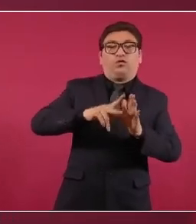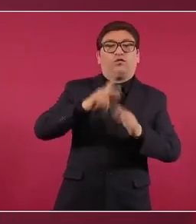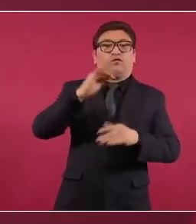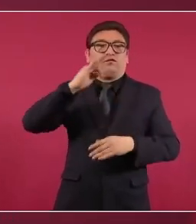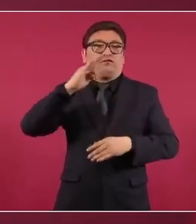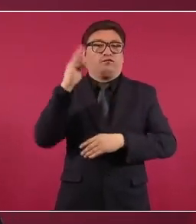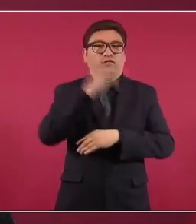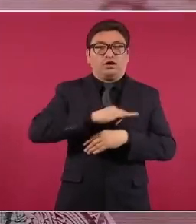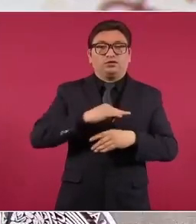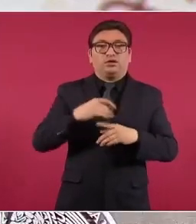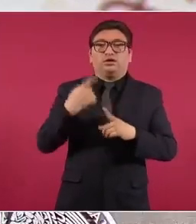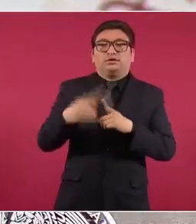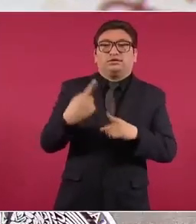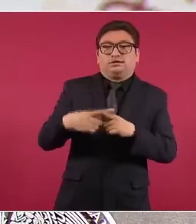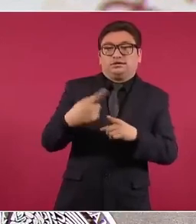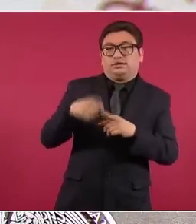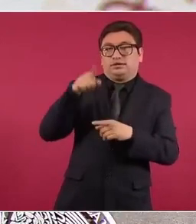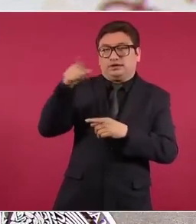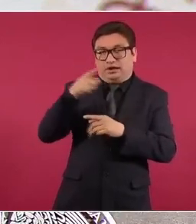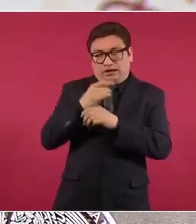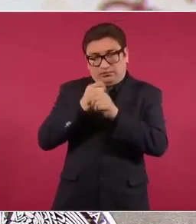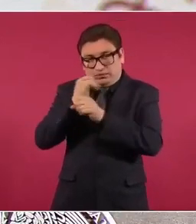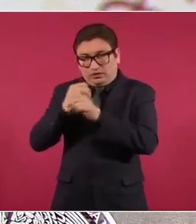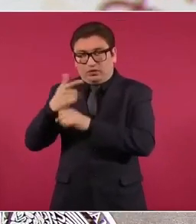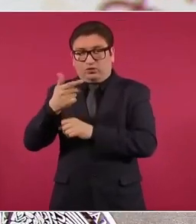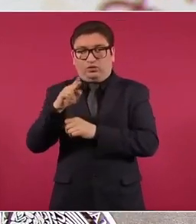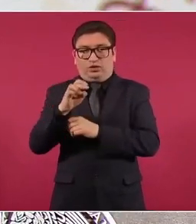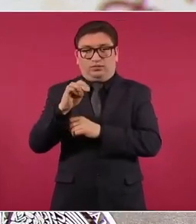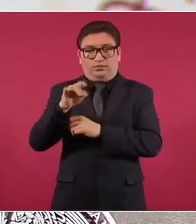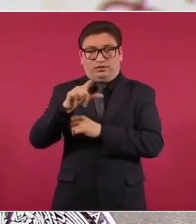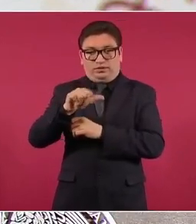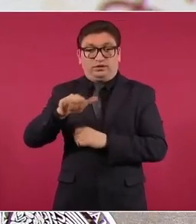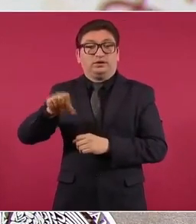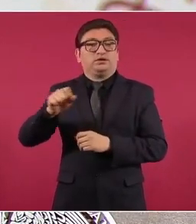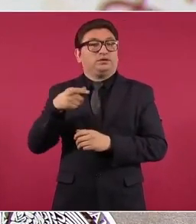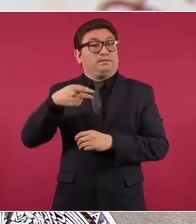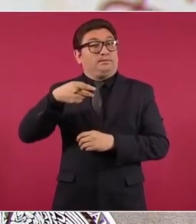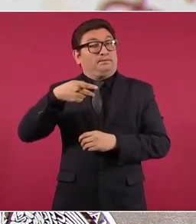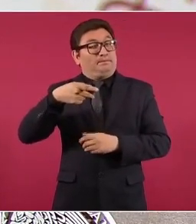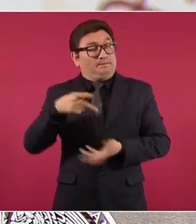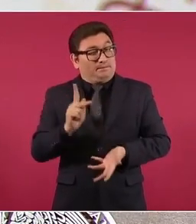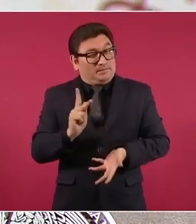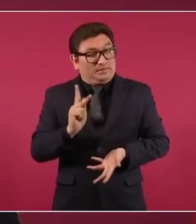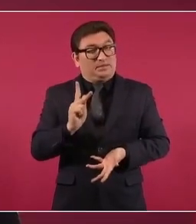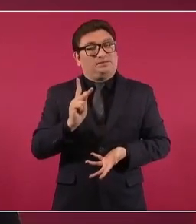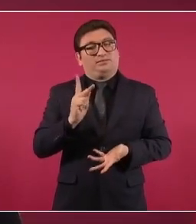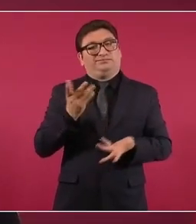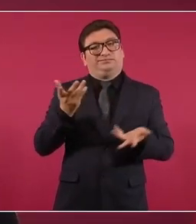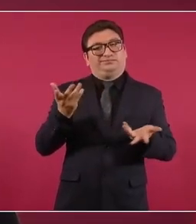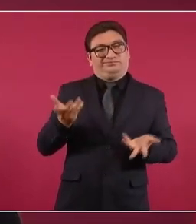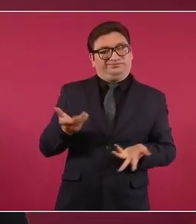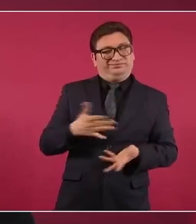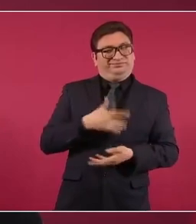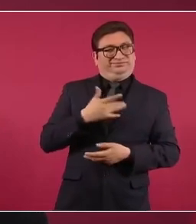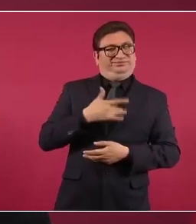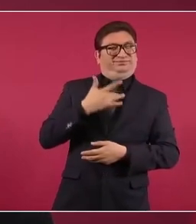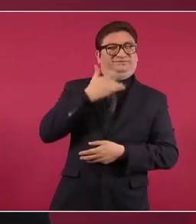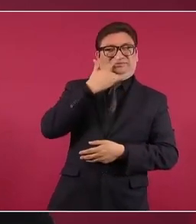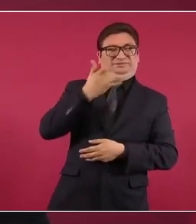atribuyen al hackeo de guacamayas. Pero llama la atención poderosamente